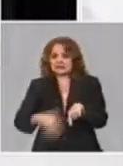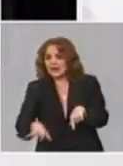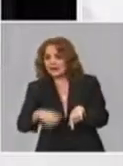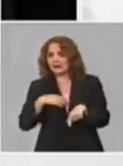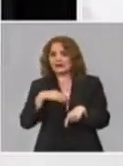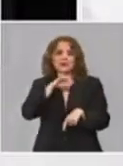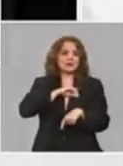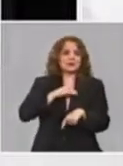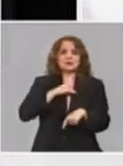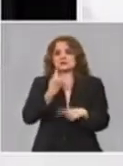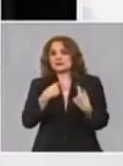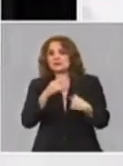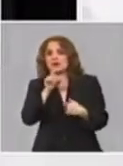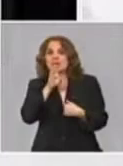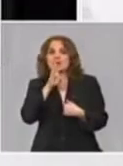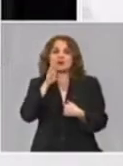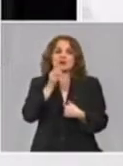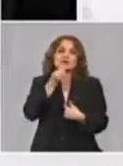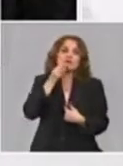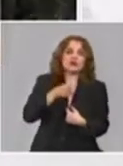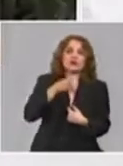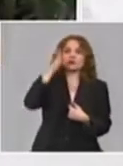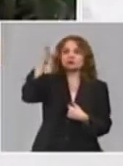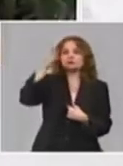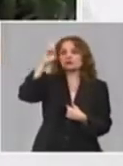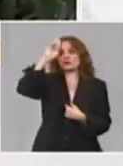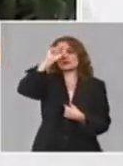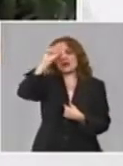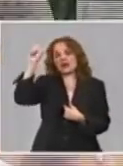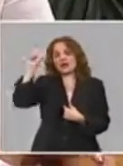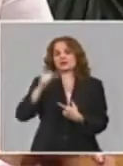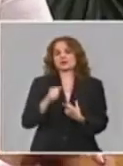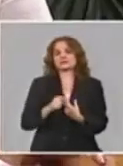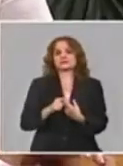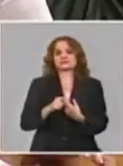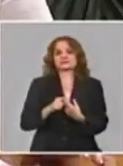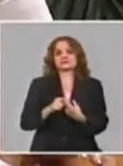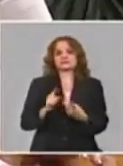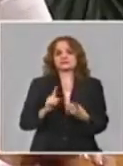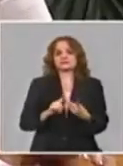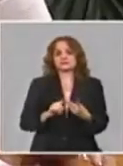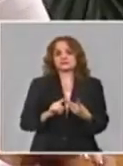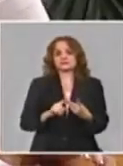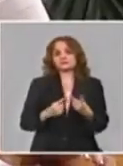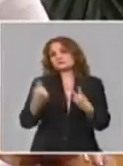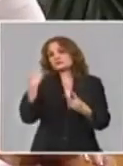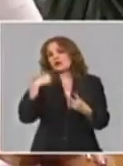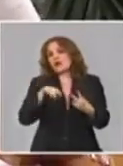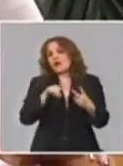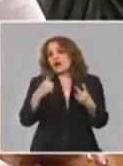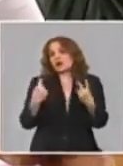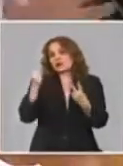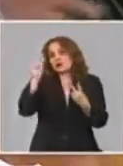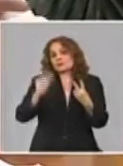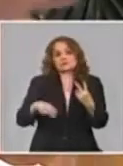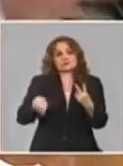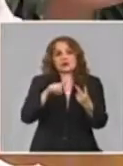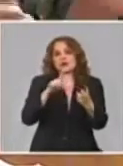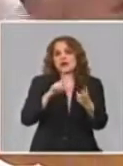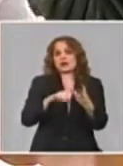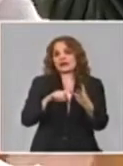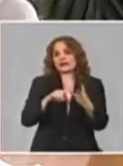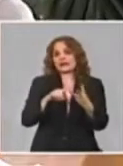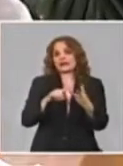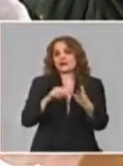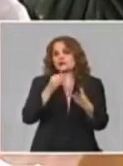entrar a otro esquema, algunos no inicialmente que no tenían este tipo